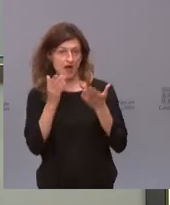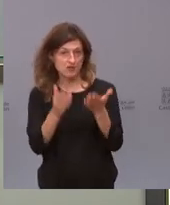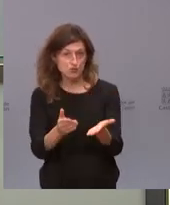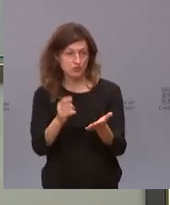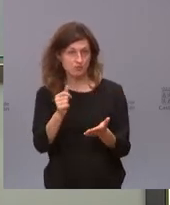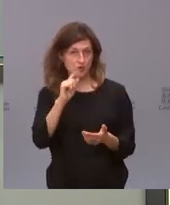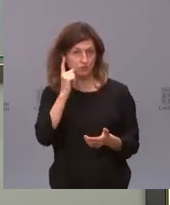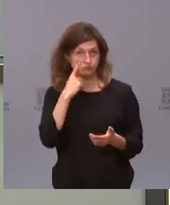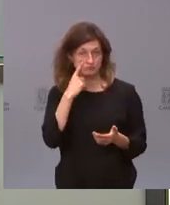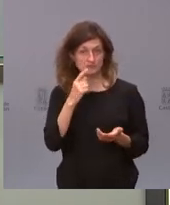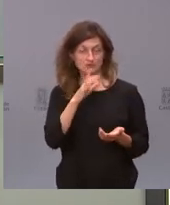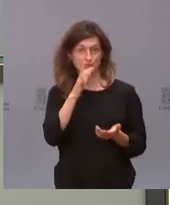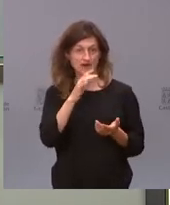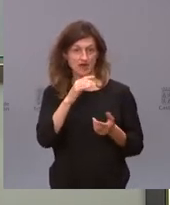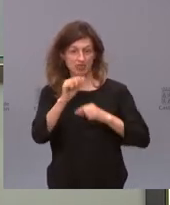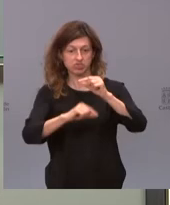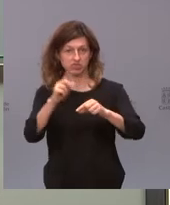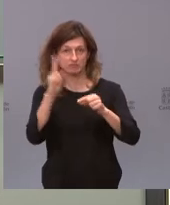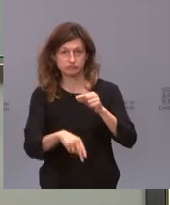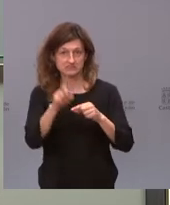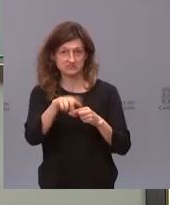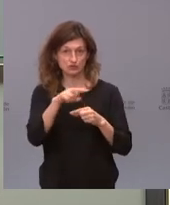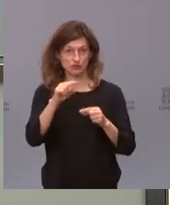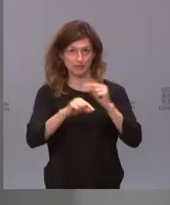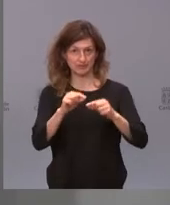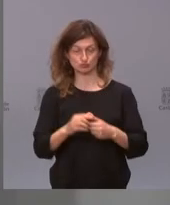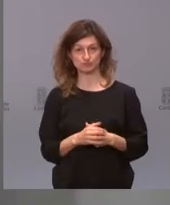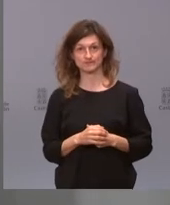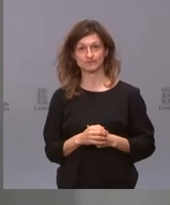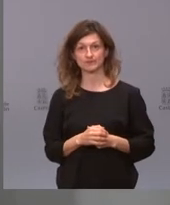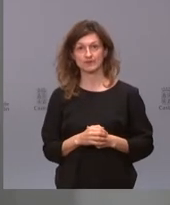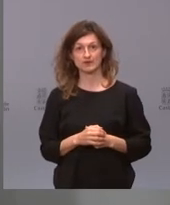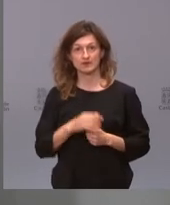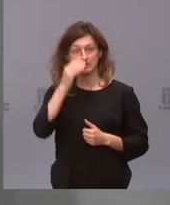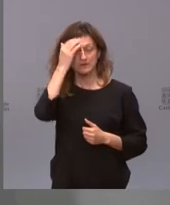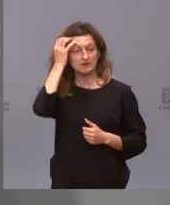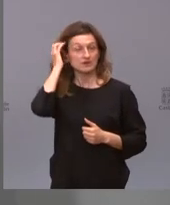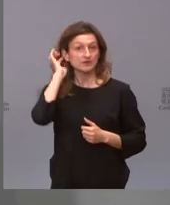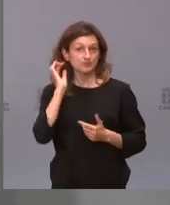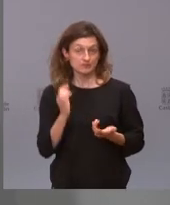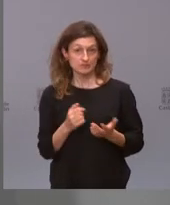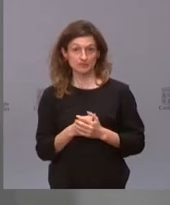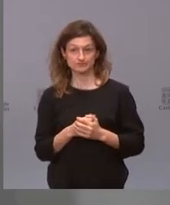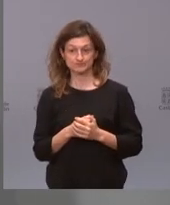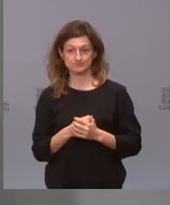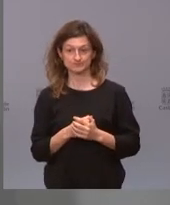la ruptura de la cadena de transmisión del virus. Hombre, yo creo que siguen siendo…